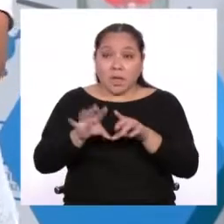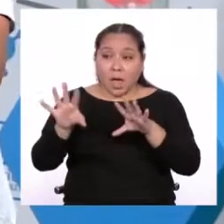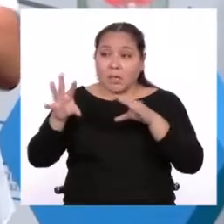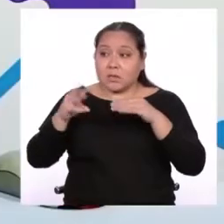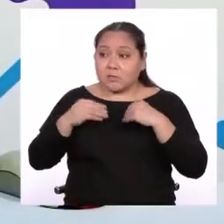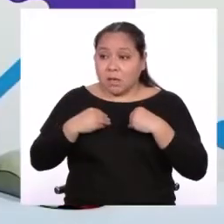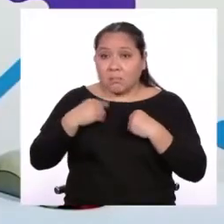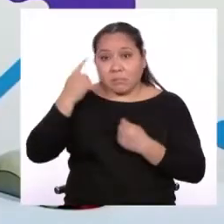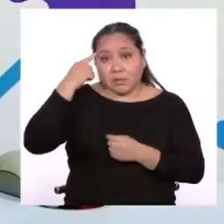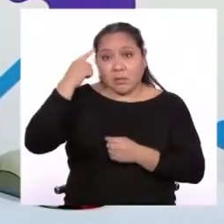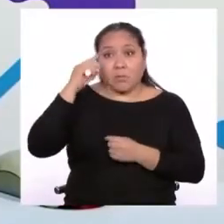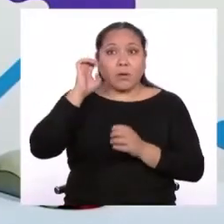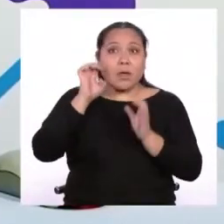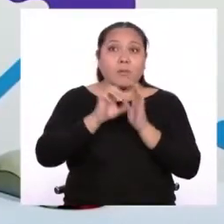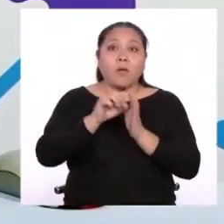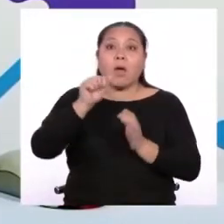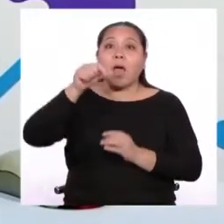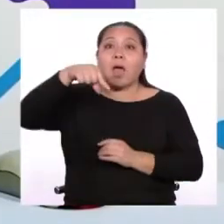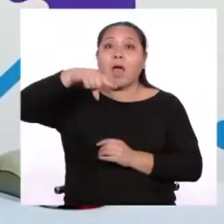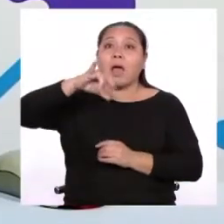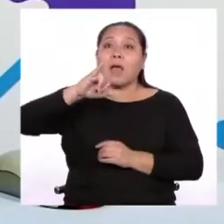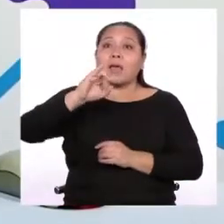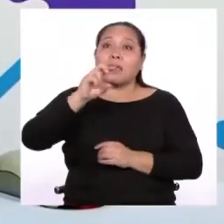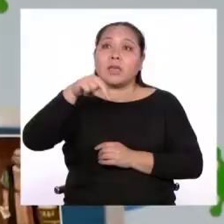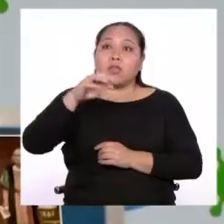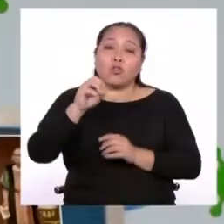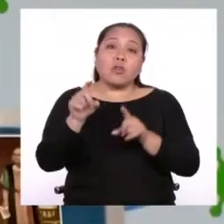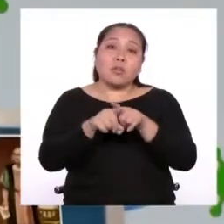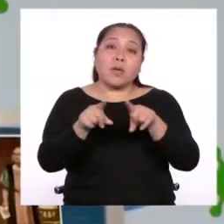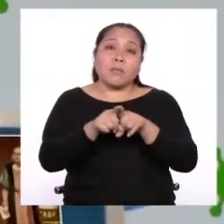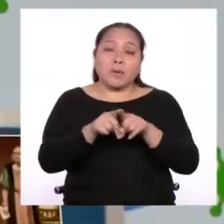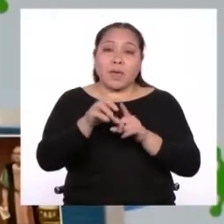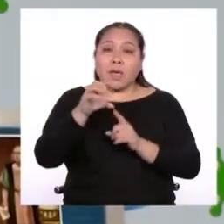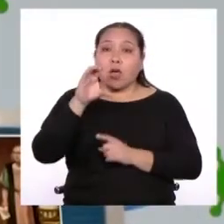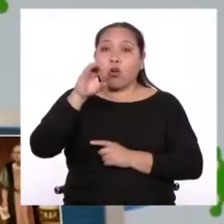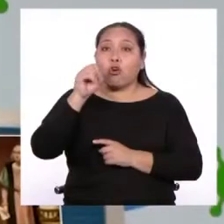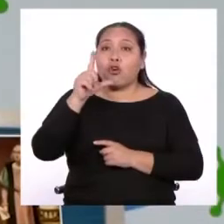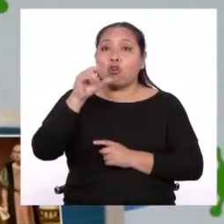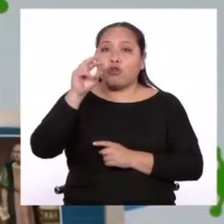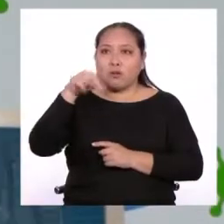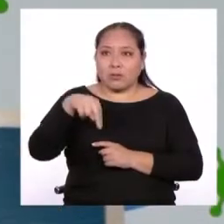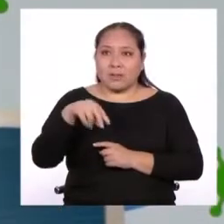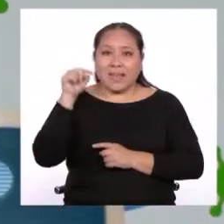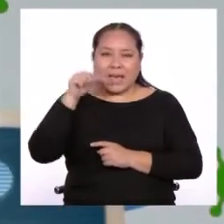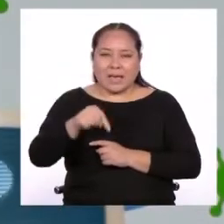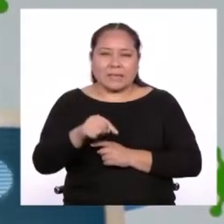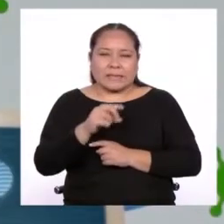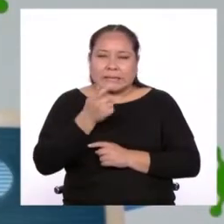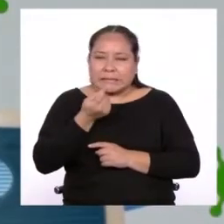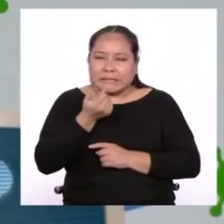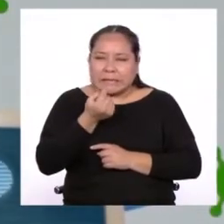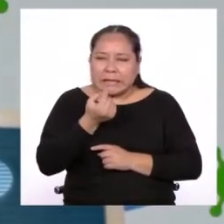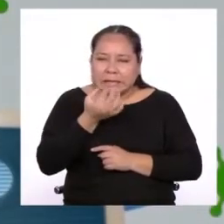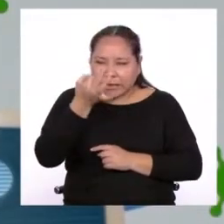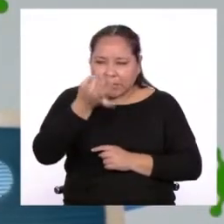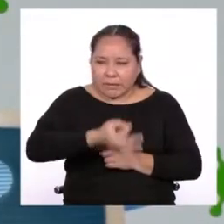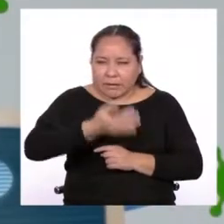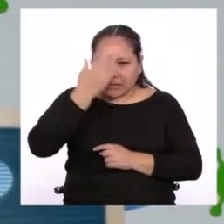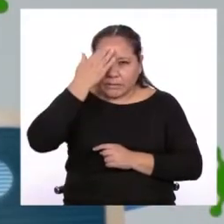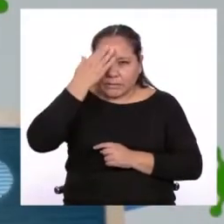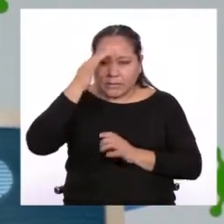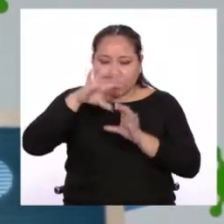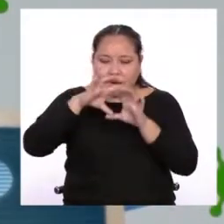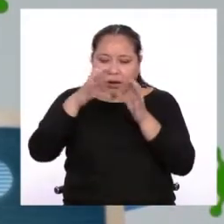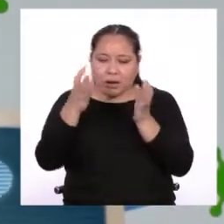Edad Media como Tomás de Aquino y navegantes como Cristóbal Colón. Esta casi certeza de que la tierra era redonda motivó a los